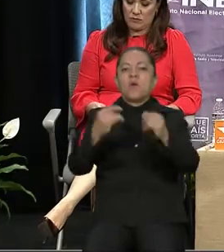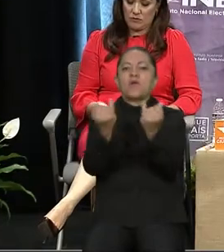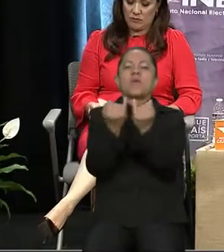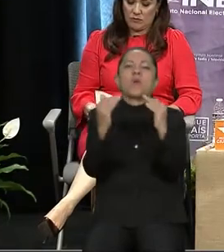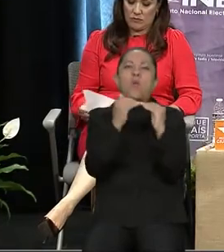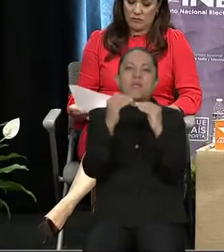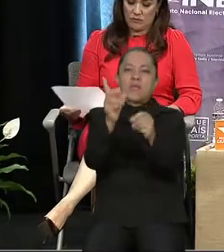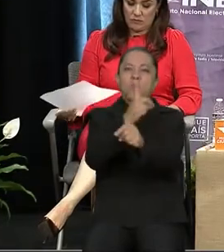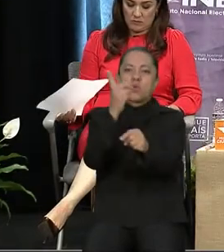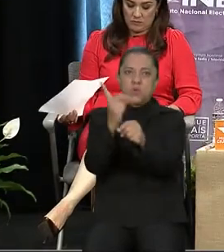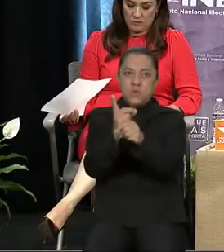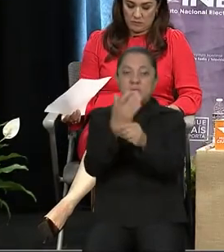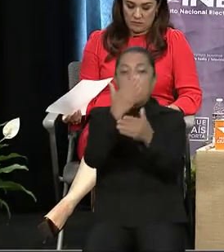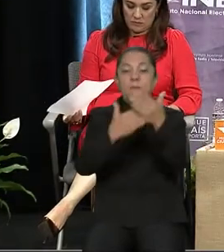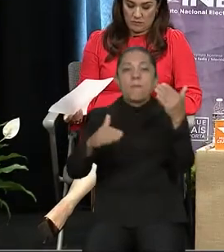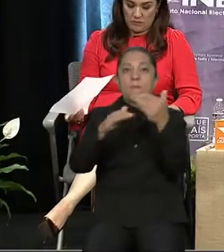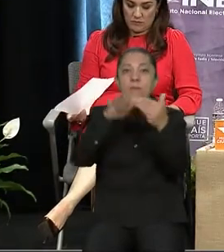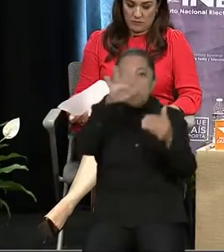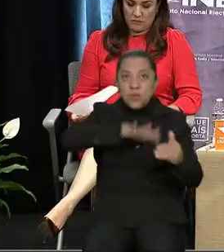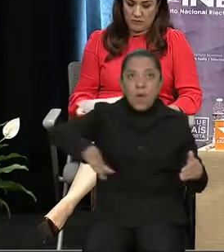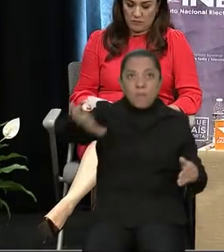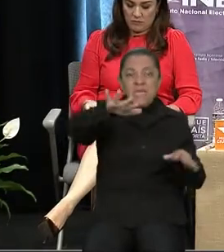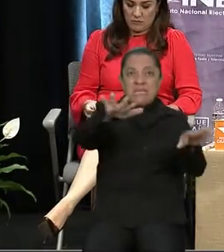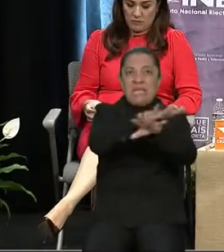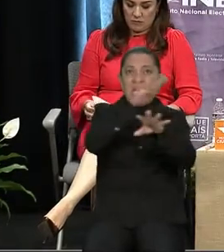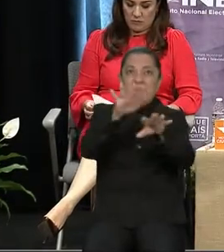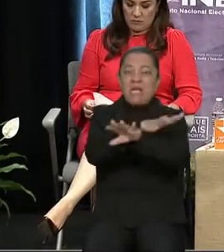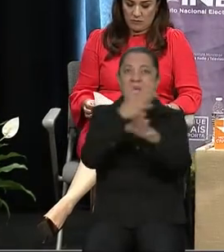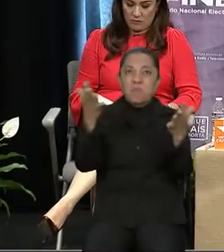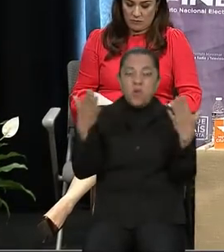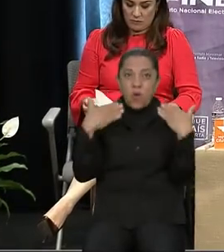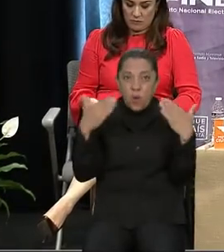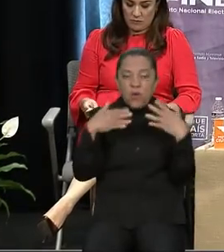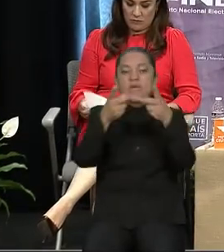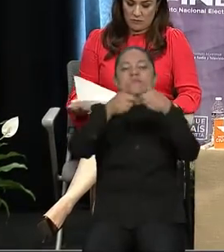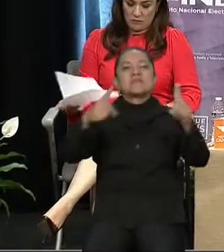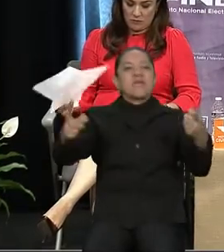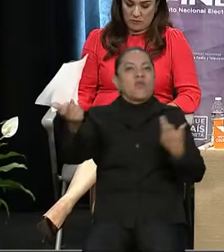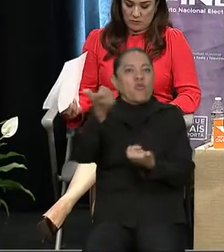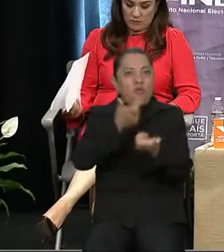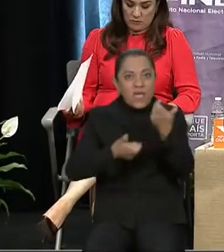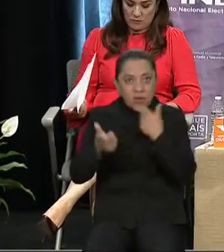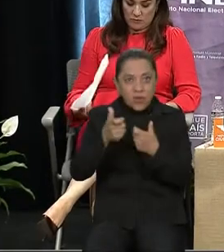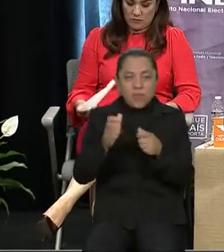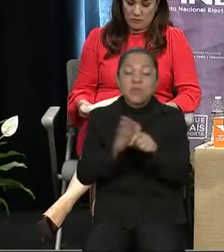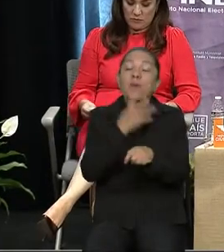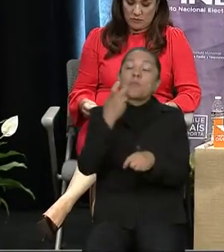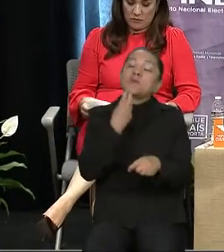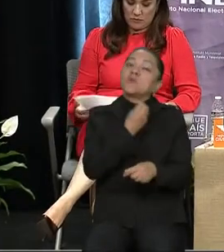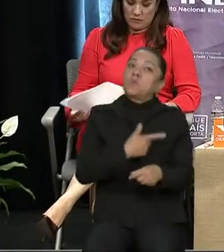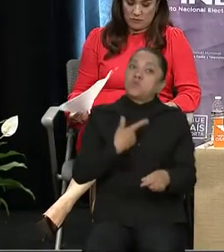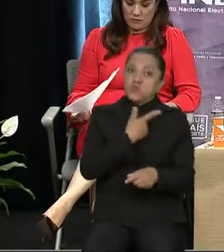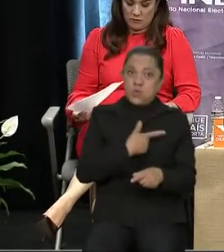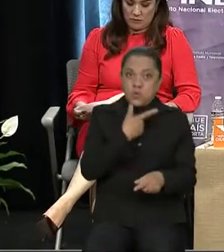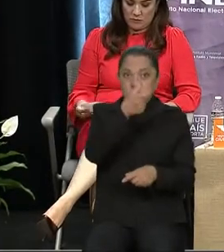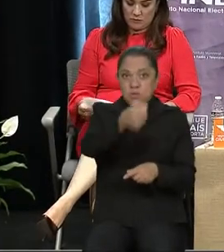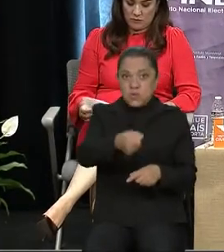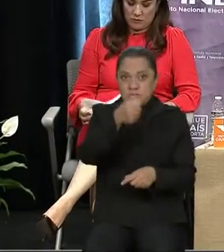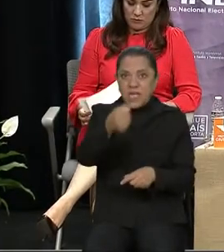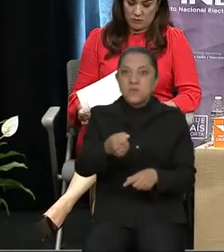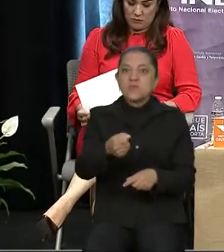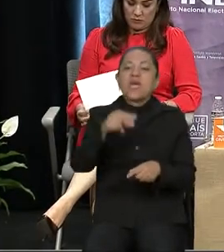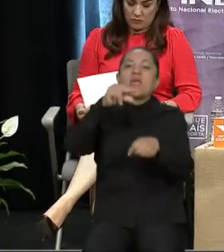además de desarrollo económico. Y para ello, es un gusto poder saludar al doctor Guillermo Olivera Lozano.